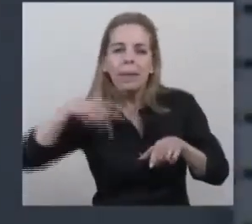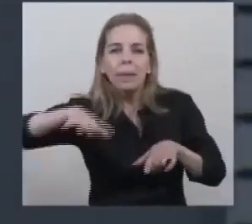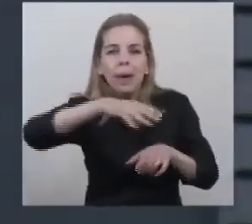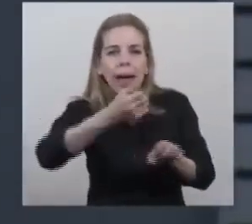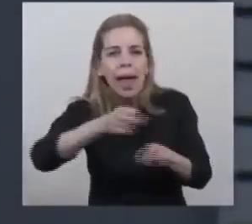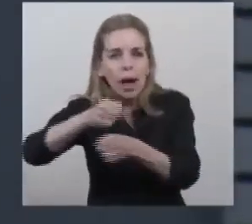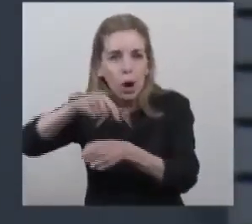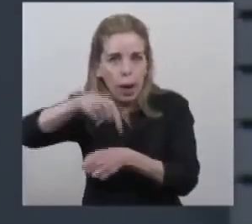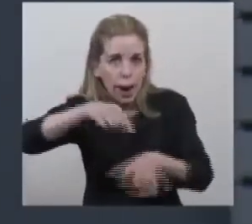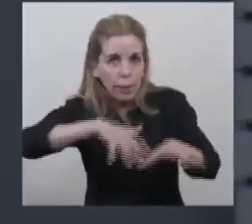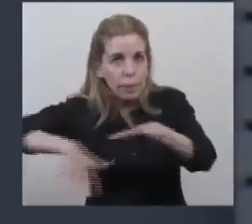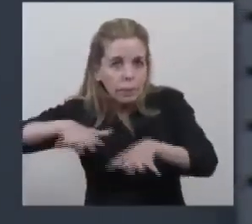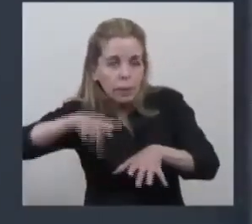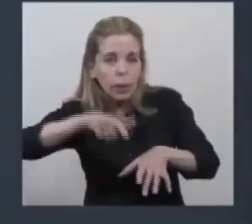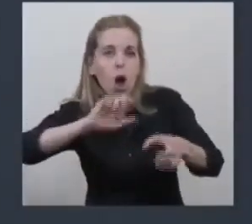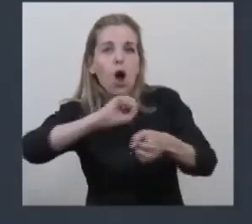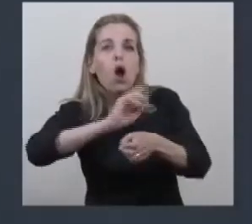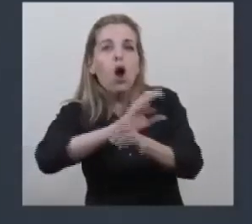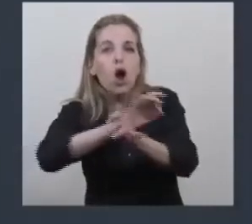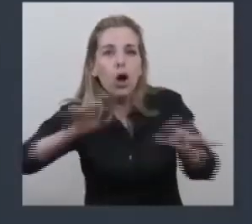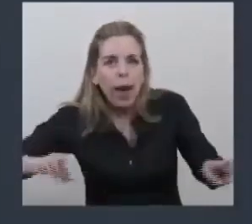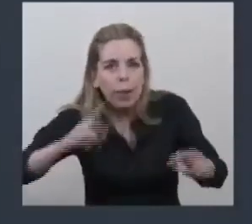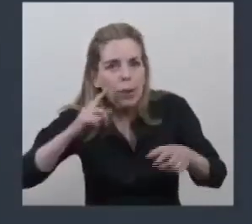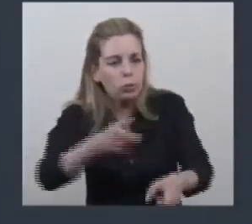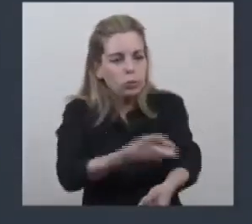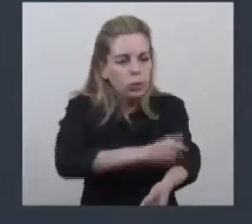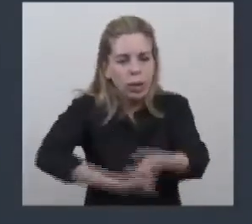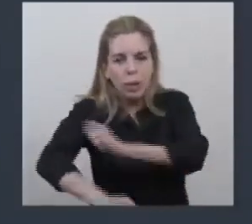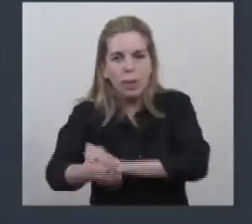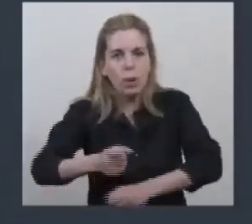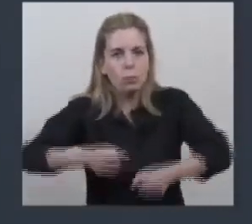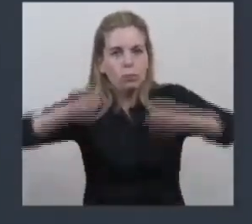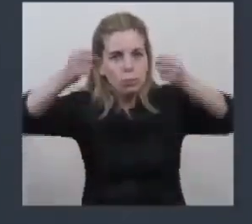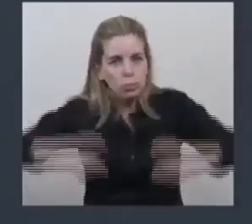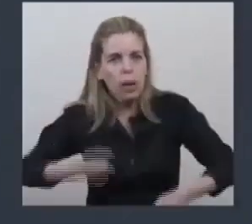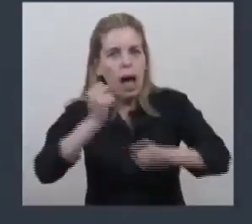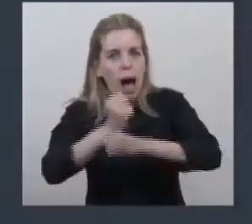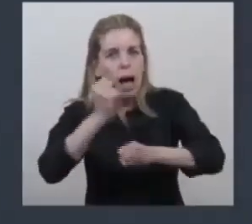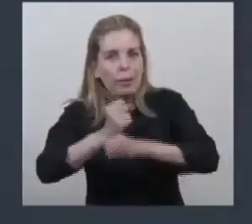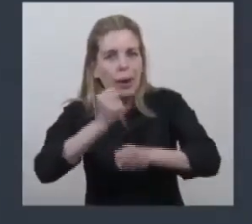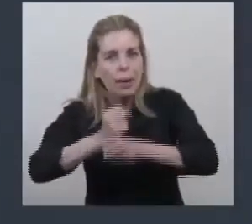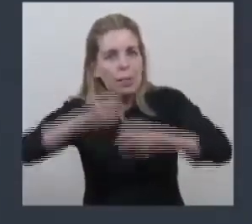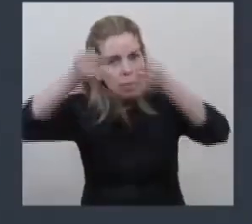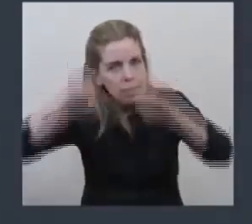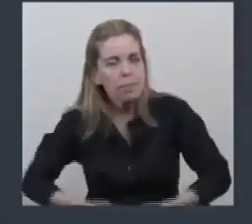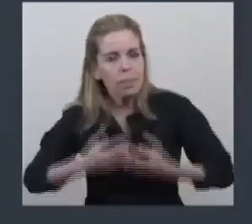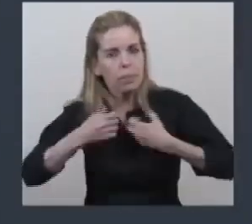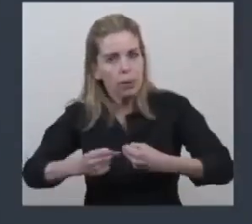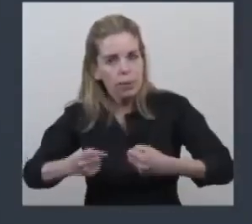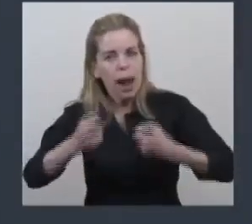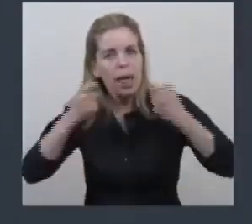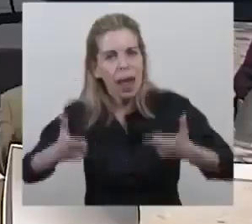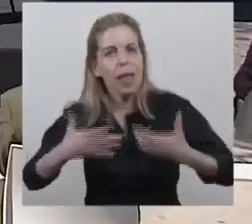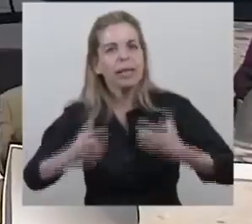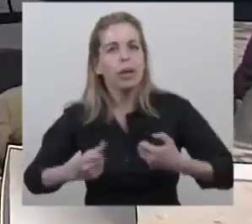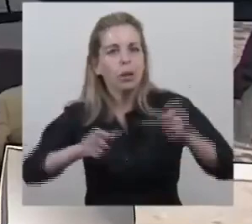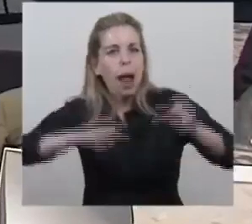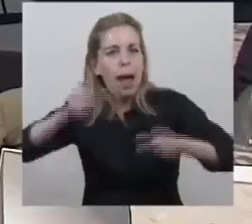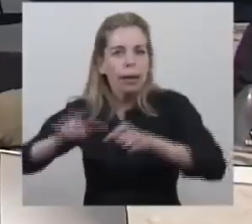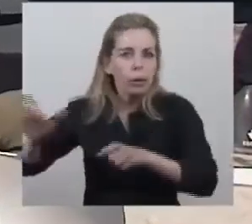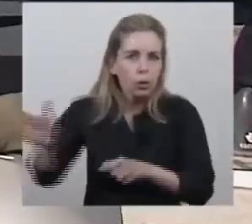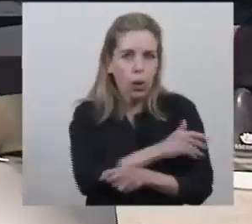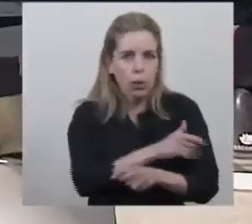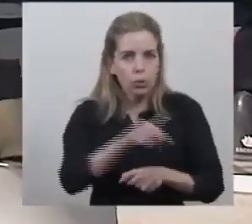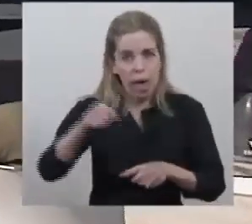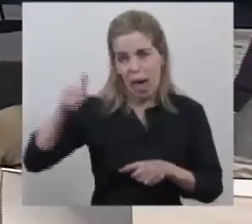pandemia se puso los pantalones, se puso las polleras y se puso a trabajar para que a nadie le falte nada. Y acá